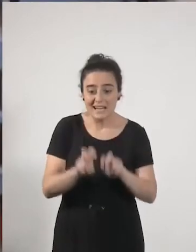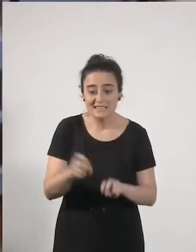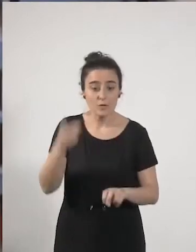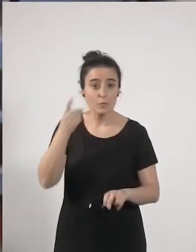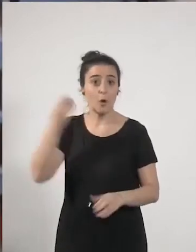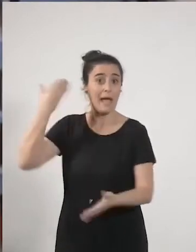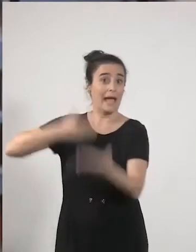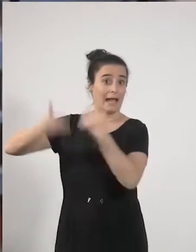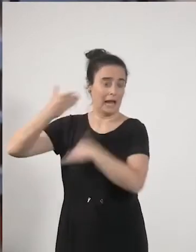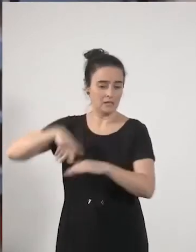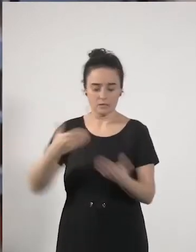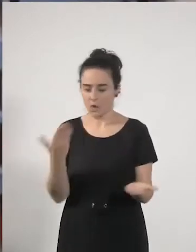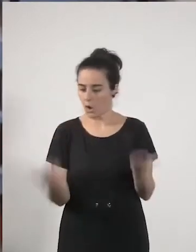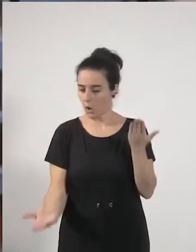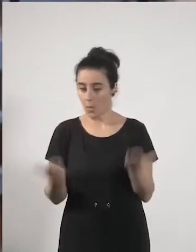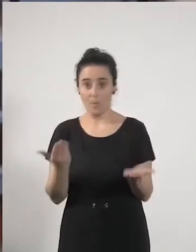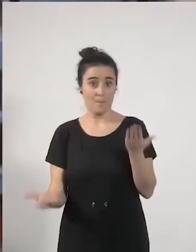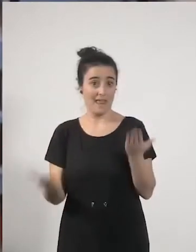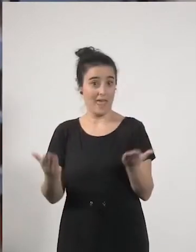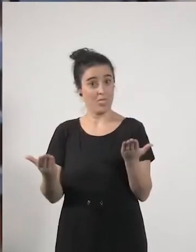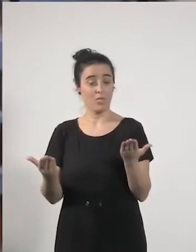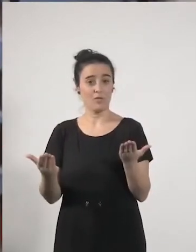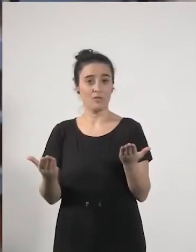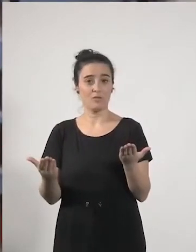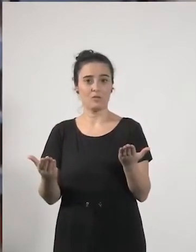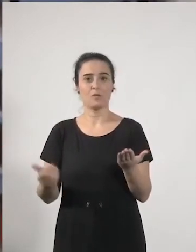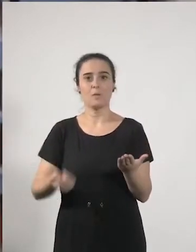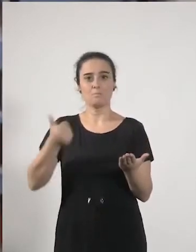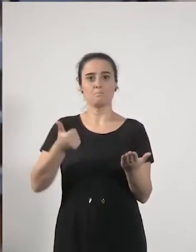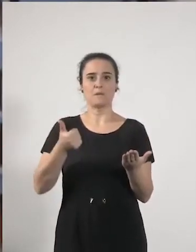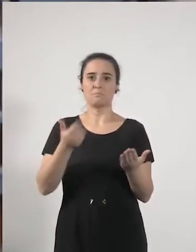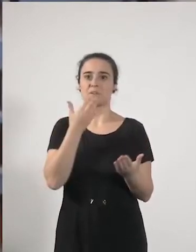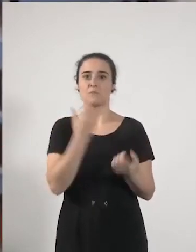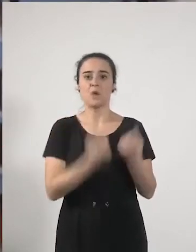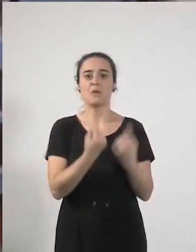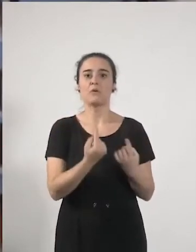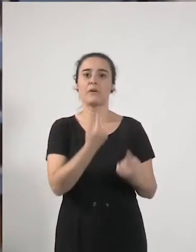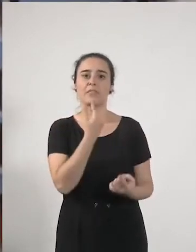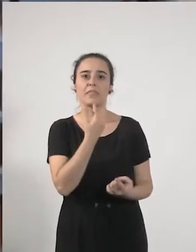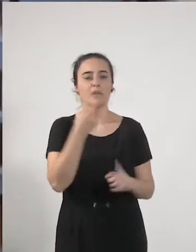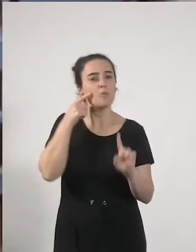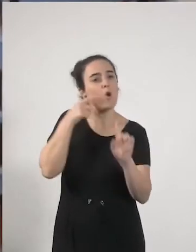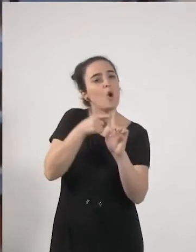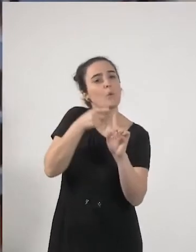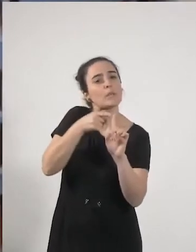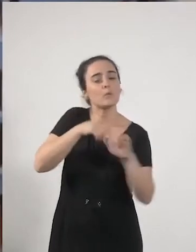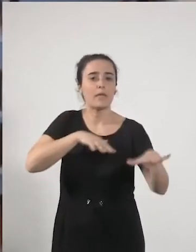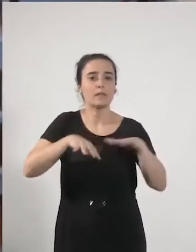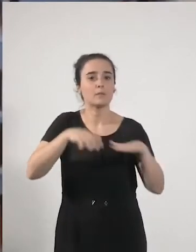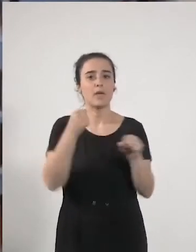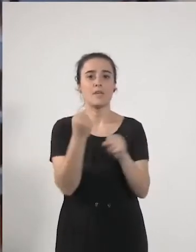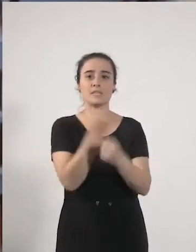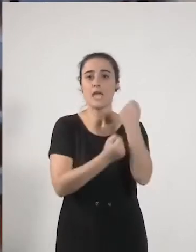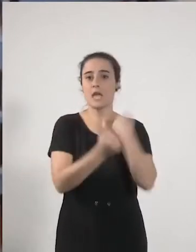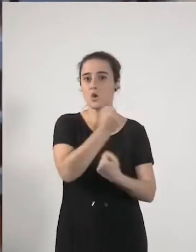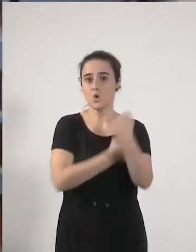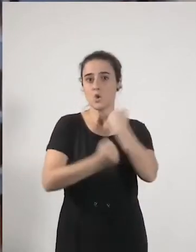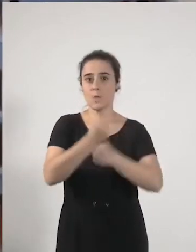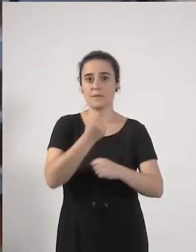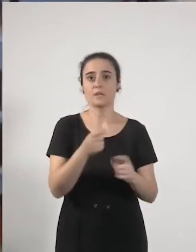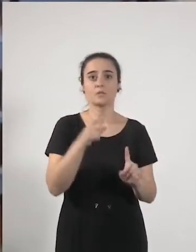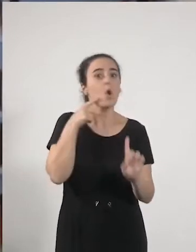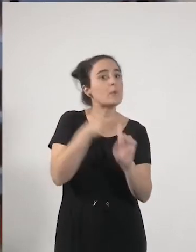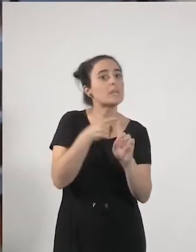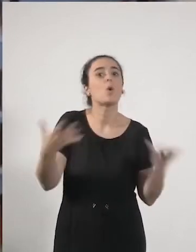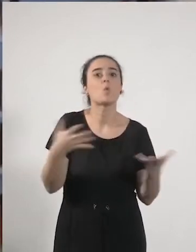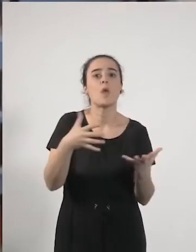frente a los análisis más ortodoxos que dicen que el objetivo de las actividades económicas es el beneficio,